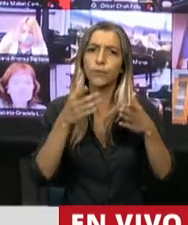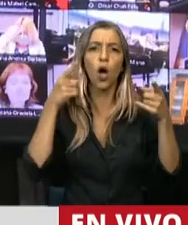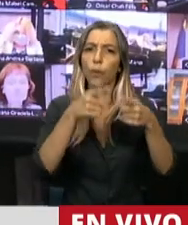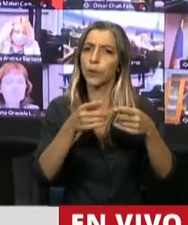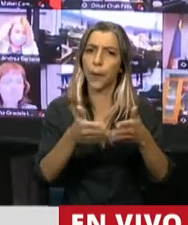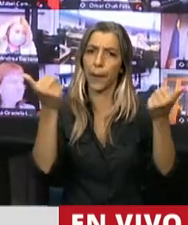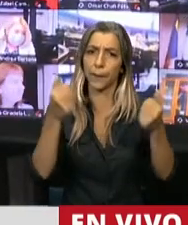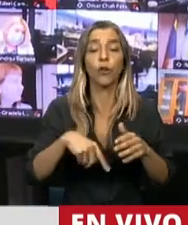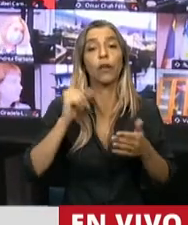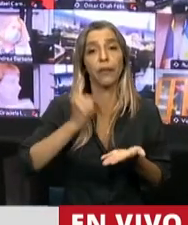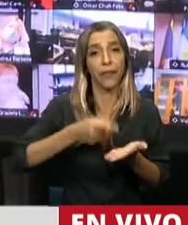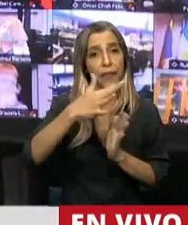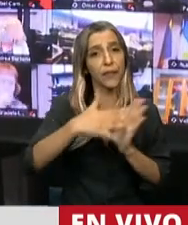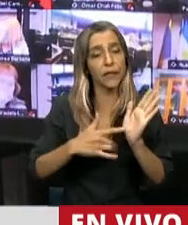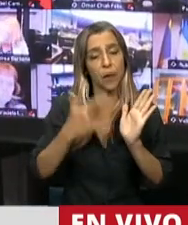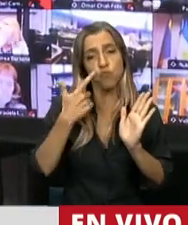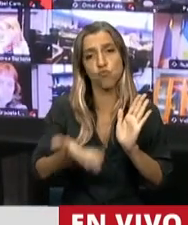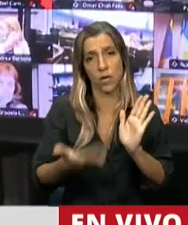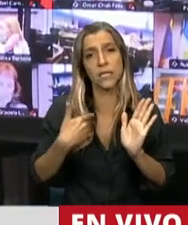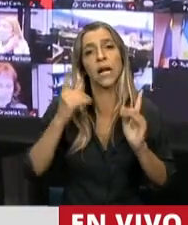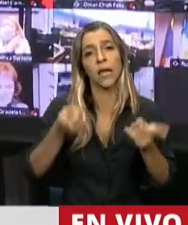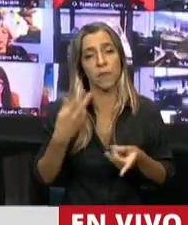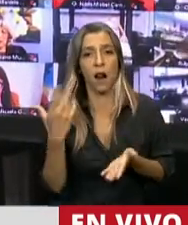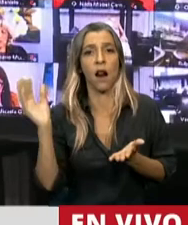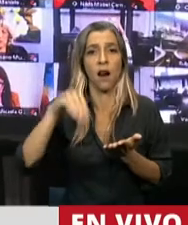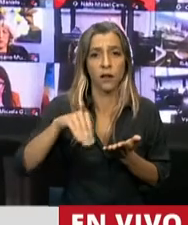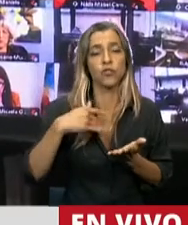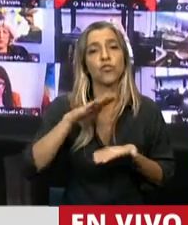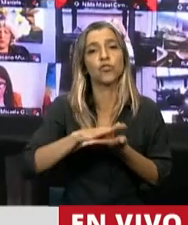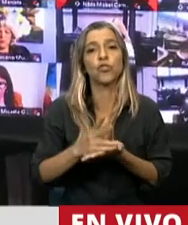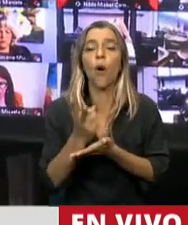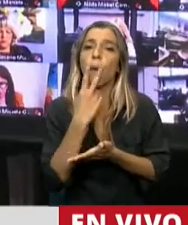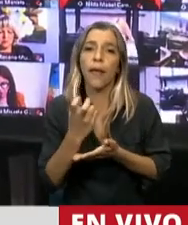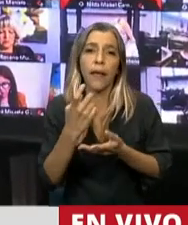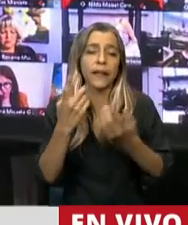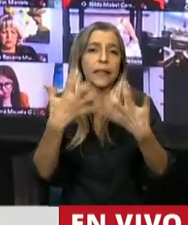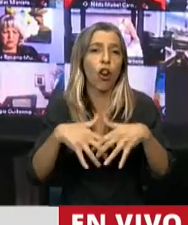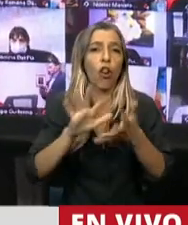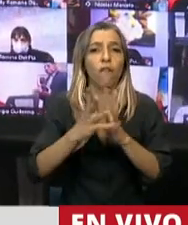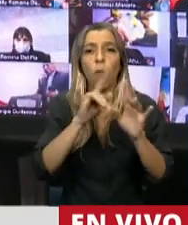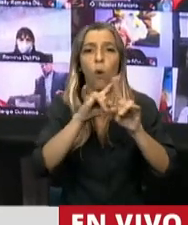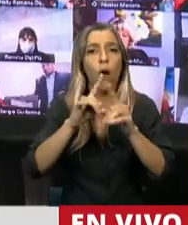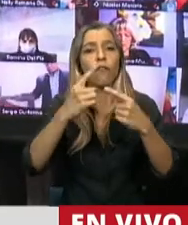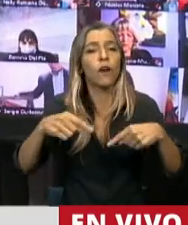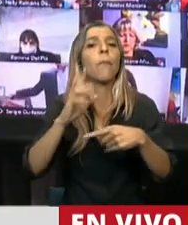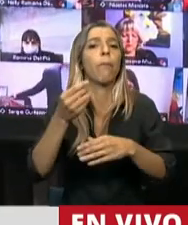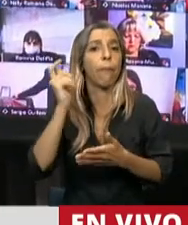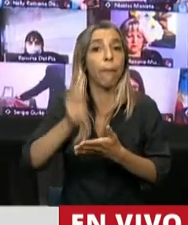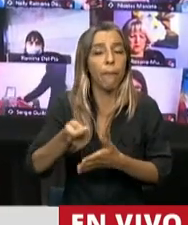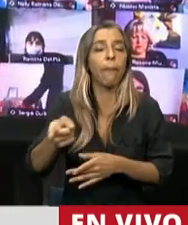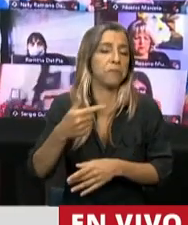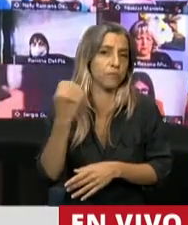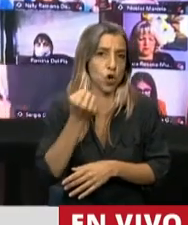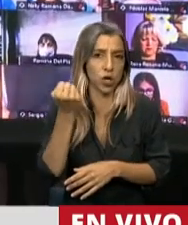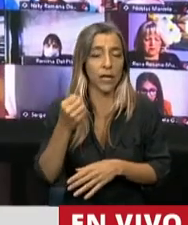refleja. La tecnología, la innovación y la legislación tienen que venir de la mano y ponerse a disposición de la gente, en este